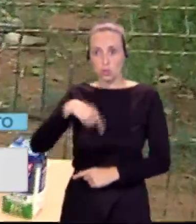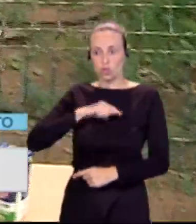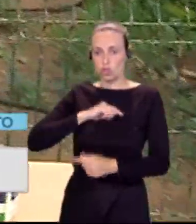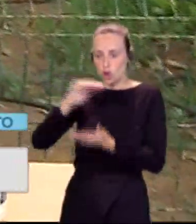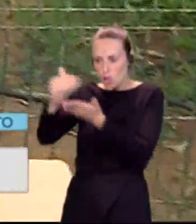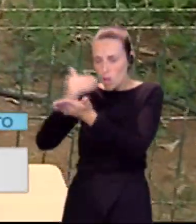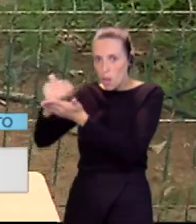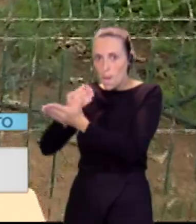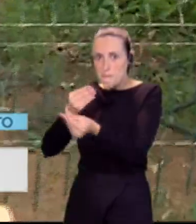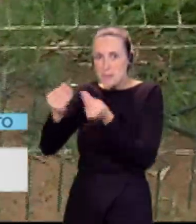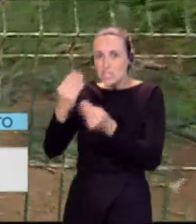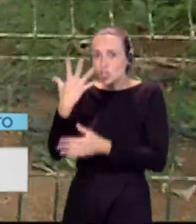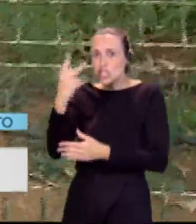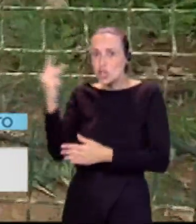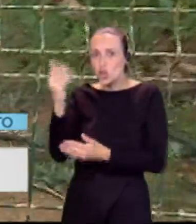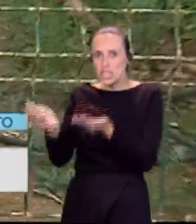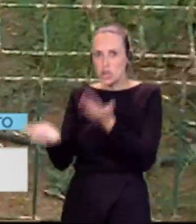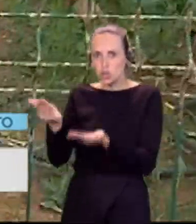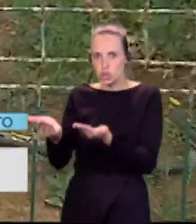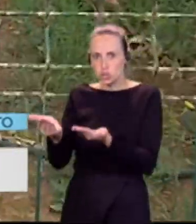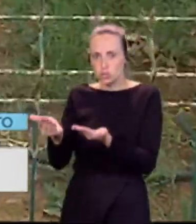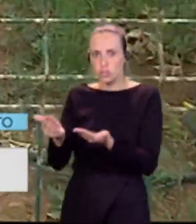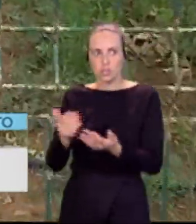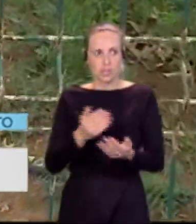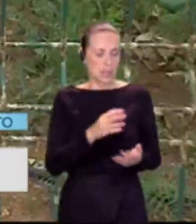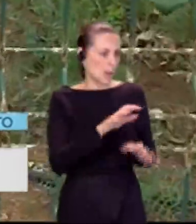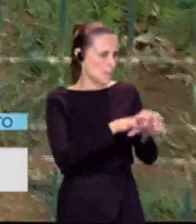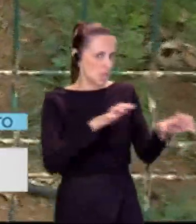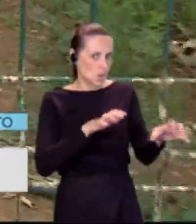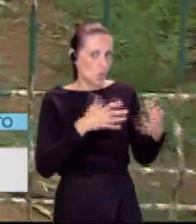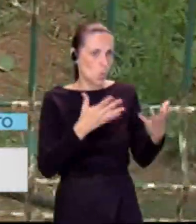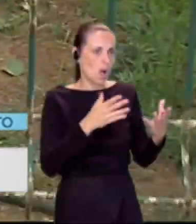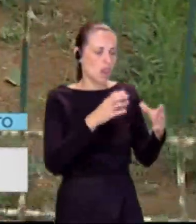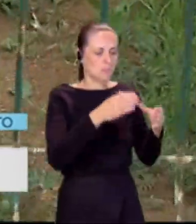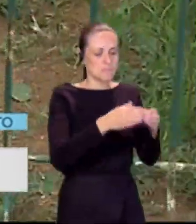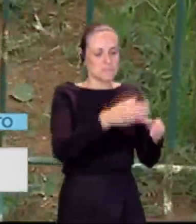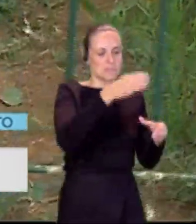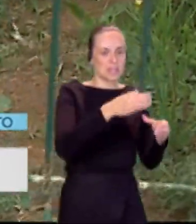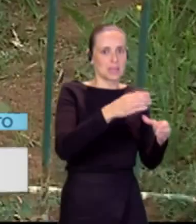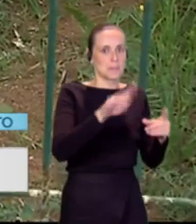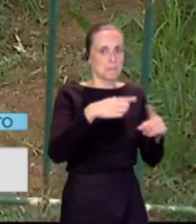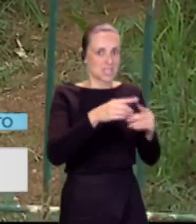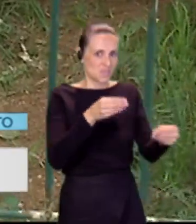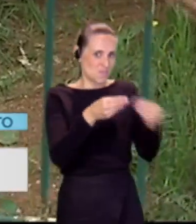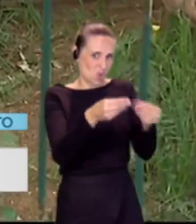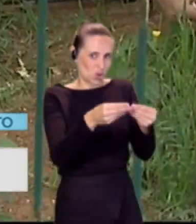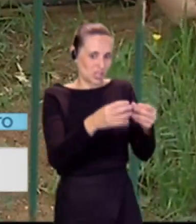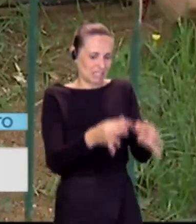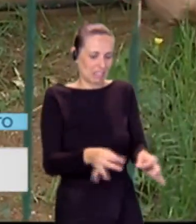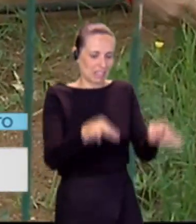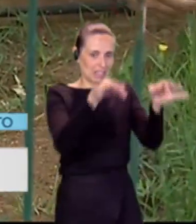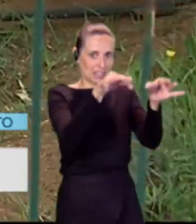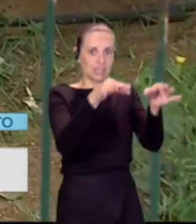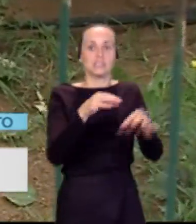kilos solo de plástico. Ajá. Y sobre todo de esos plásticos eran tetrablis y fundas. Y fundas de plástico, exacto. Además se dieron cuenta que en el huerto